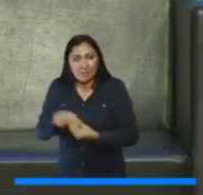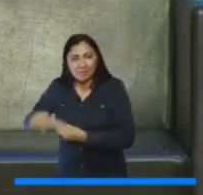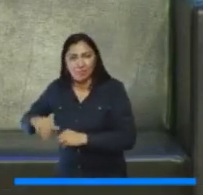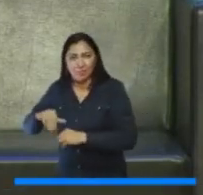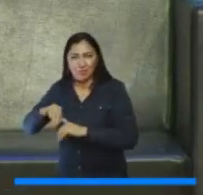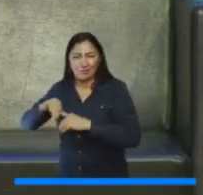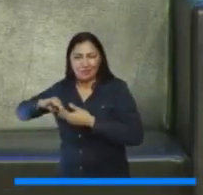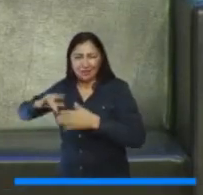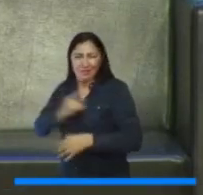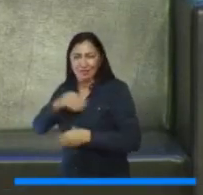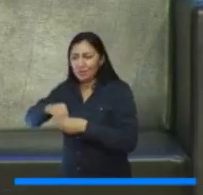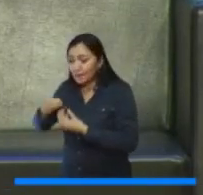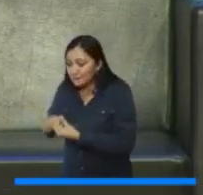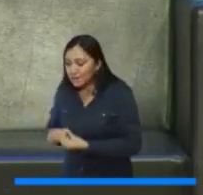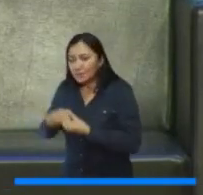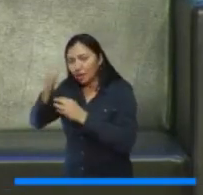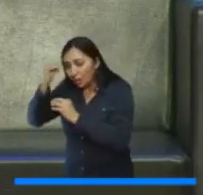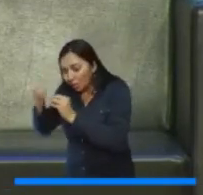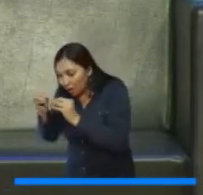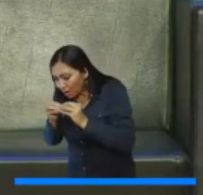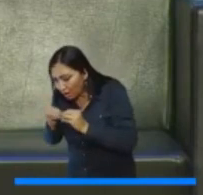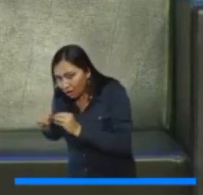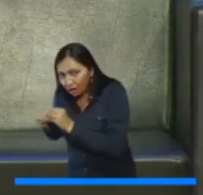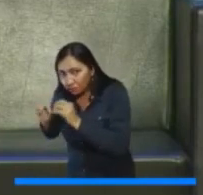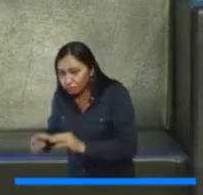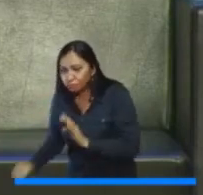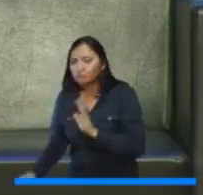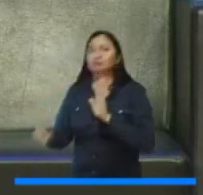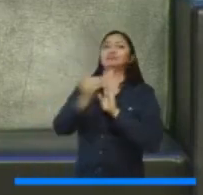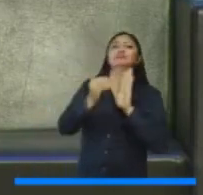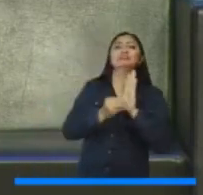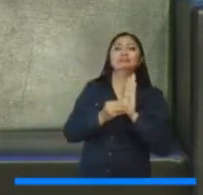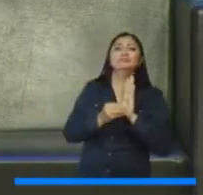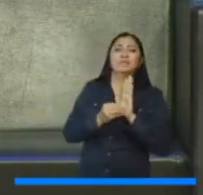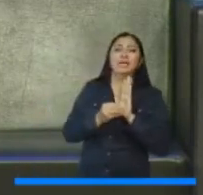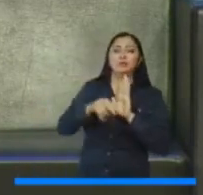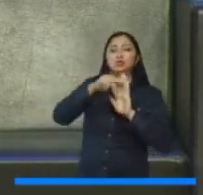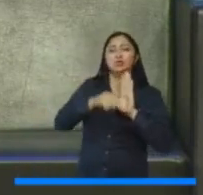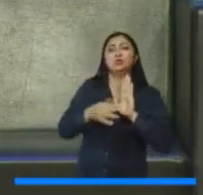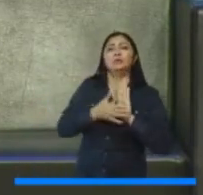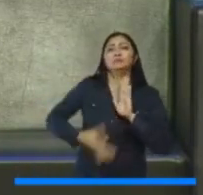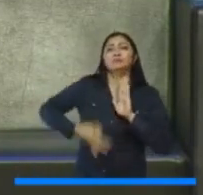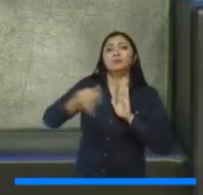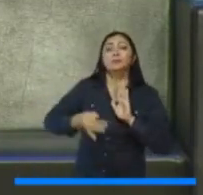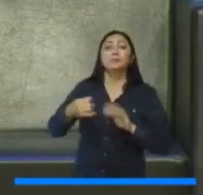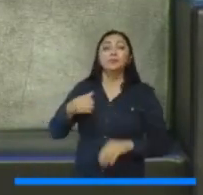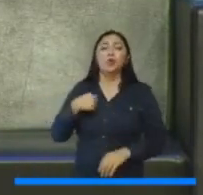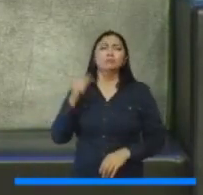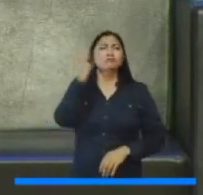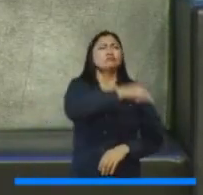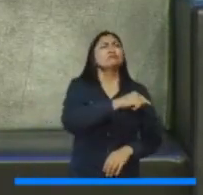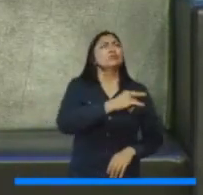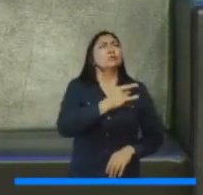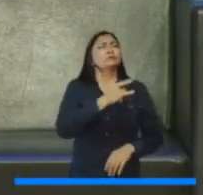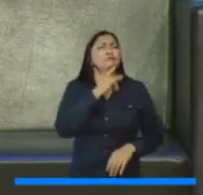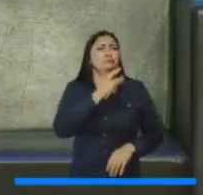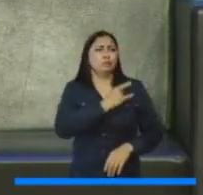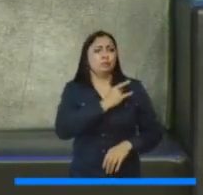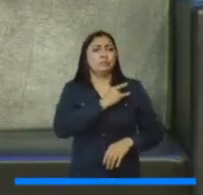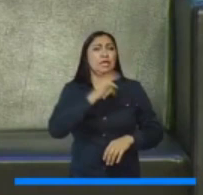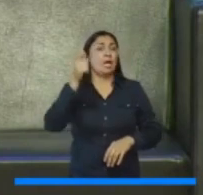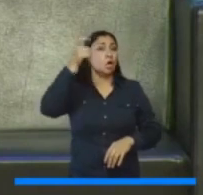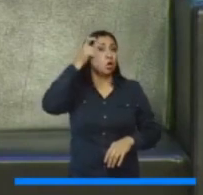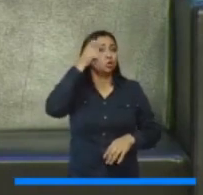universitaria. Y lo digo desde mi experiencia. Yo llegué a la rectoría de la Universidad de Córdoba hace seis años,